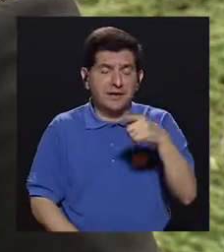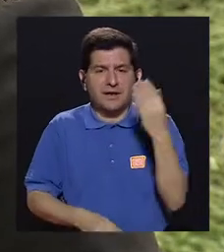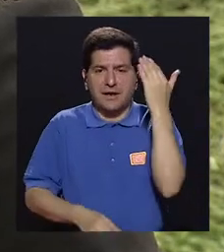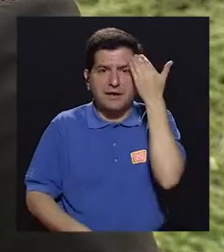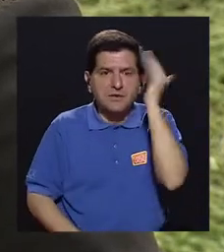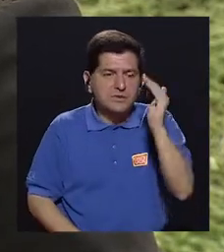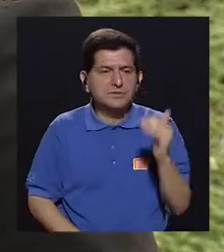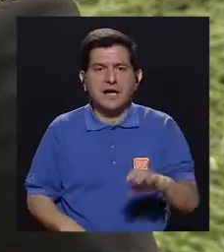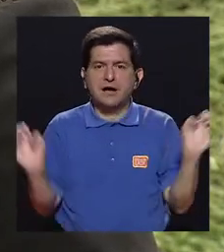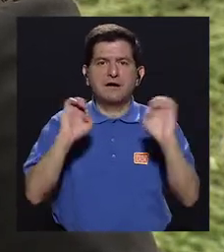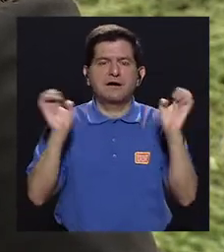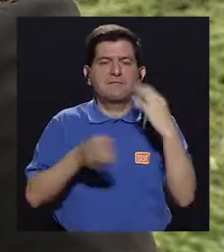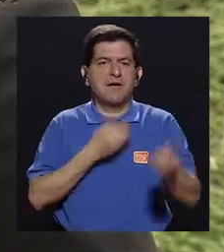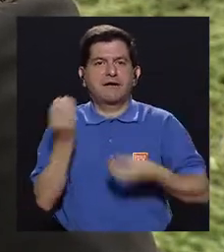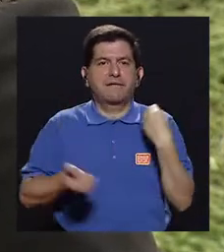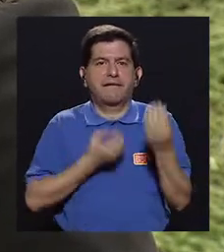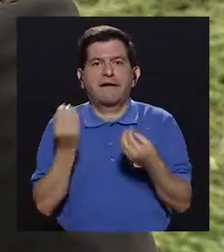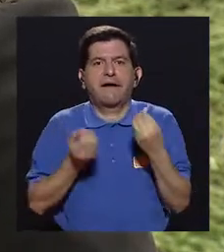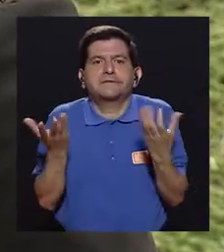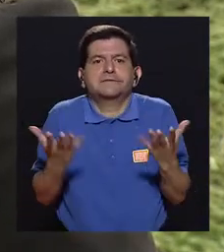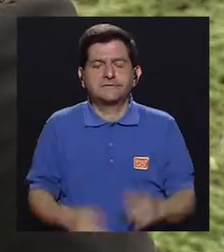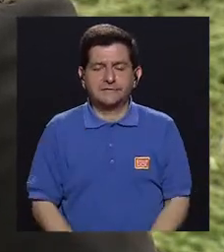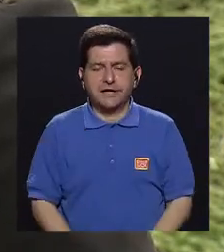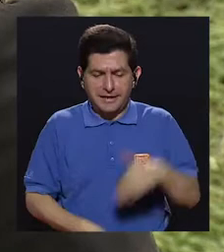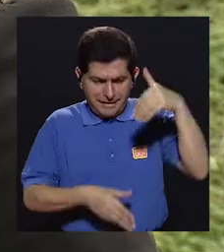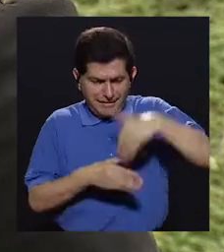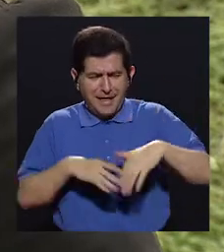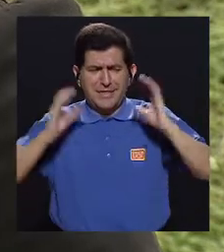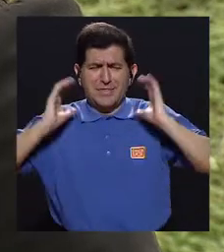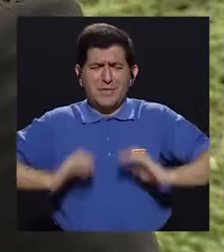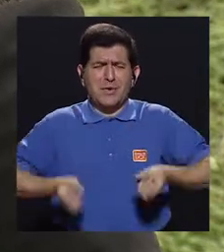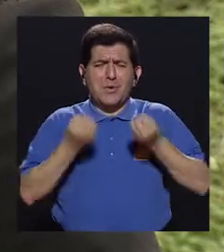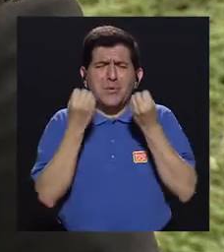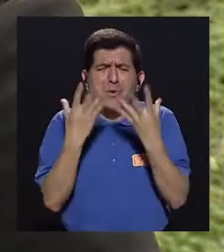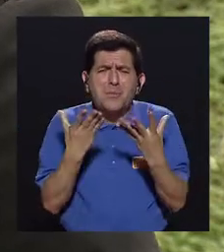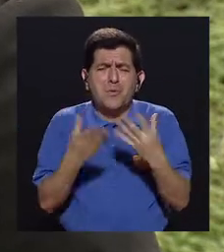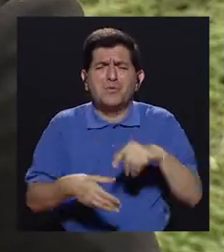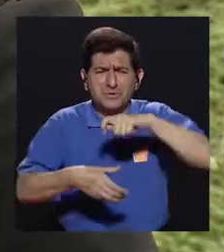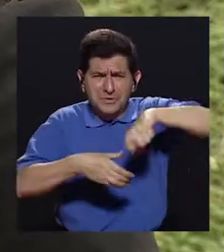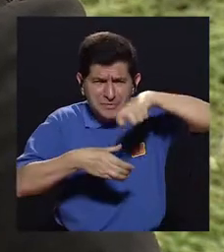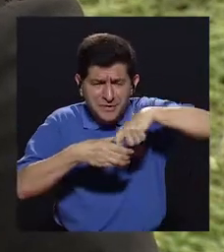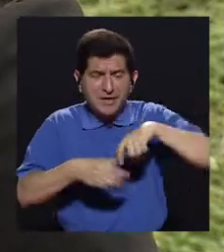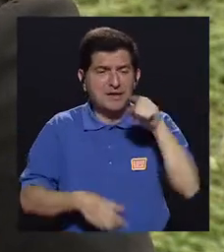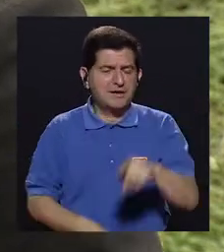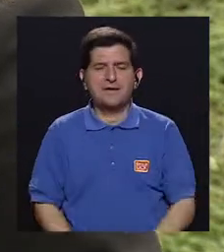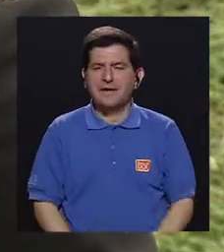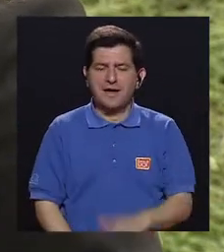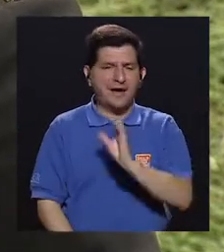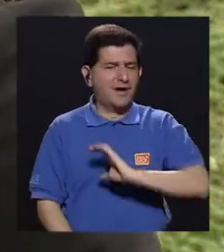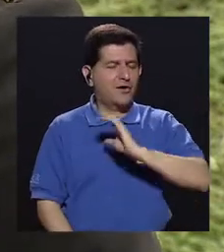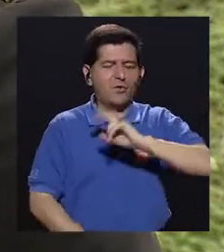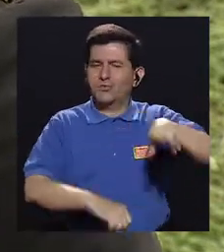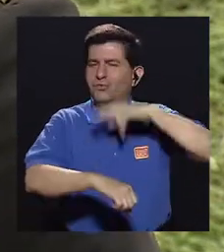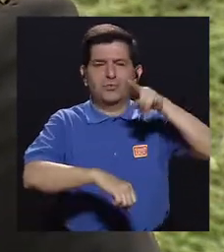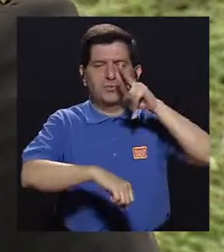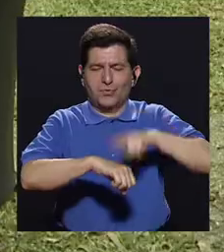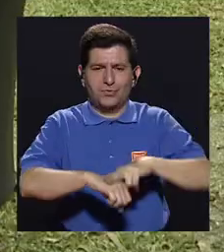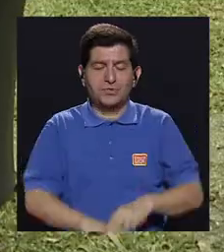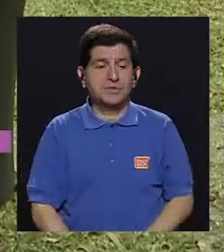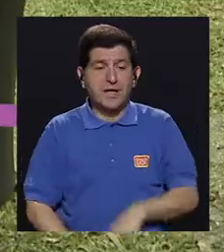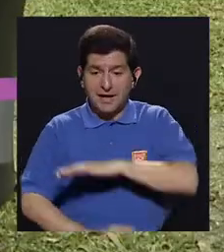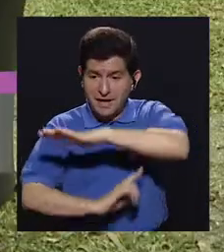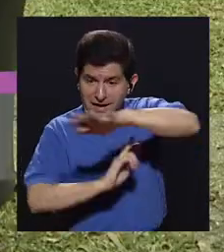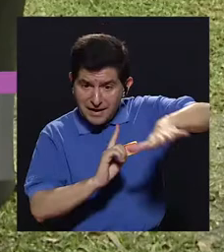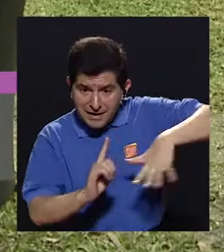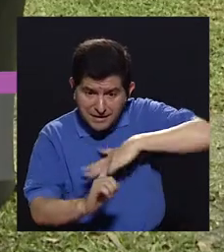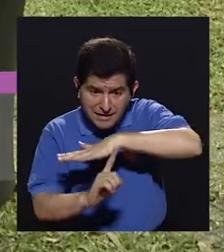ya no sabe qué hacer con toda esa energía, con todo ese exceso de azúcar en su cuerpo, y se comporta anormalmente. No, y también que el